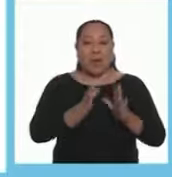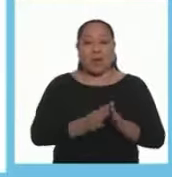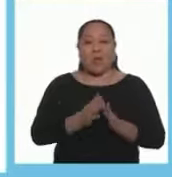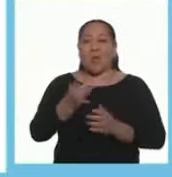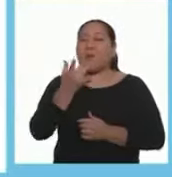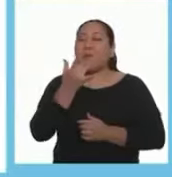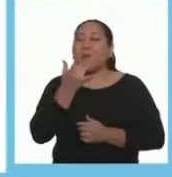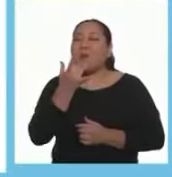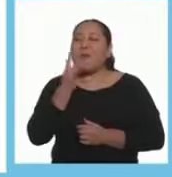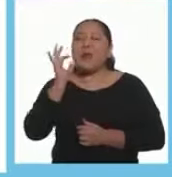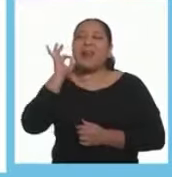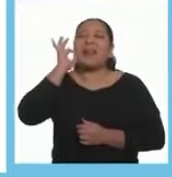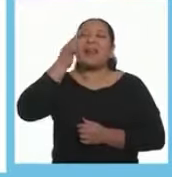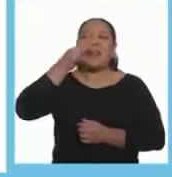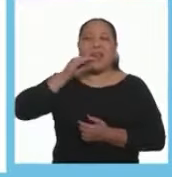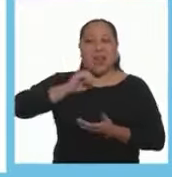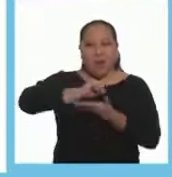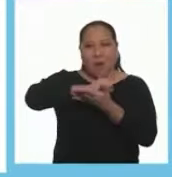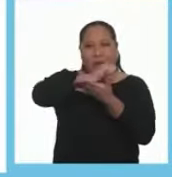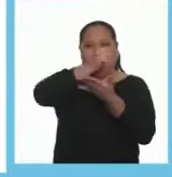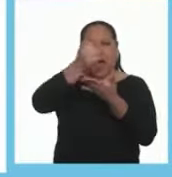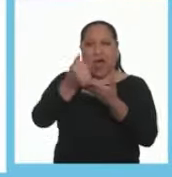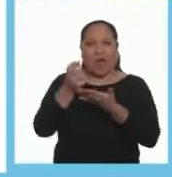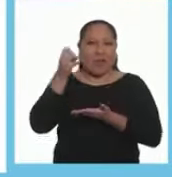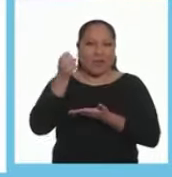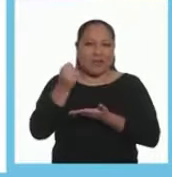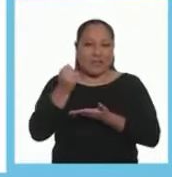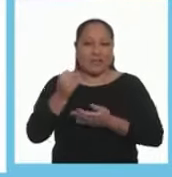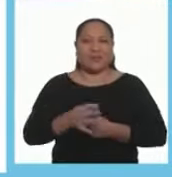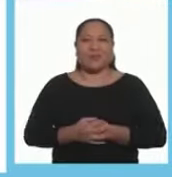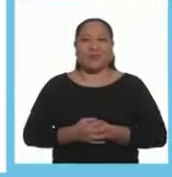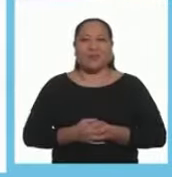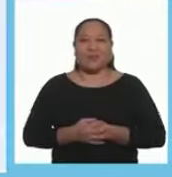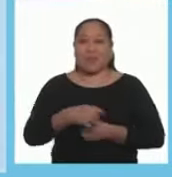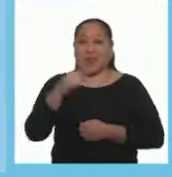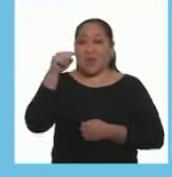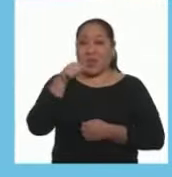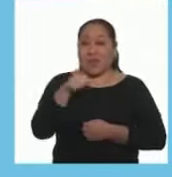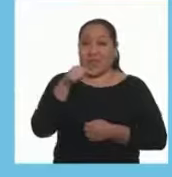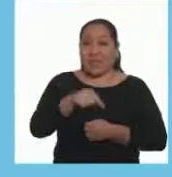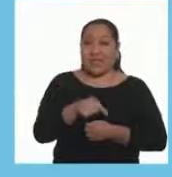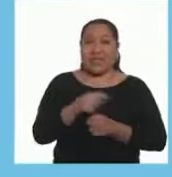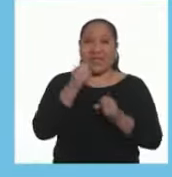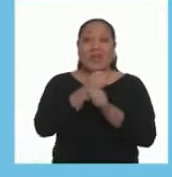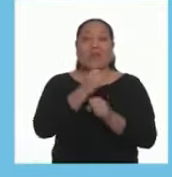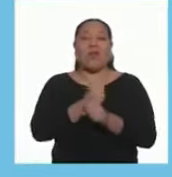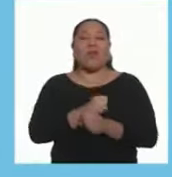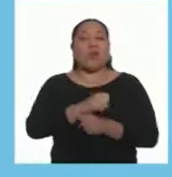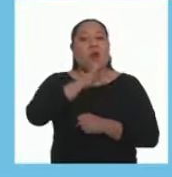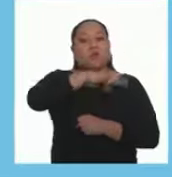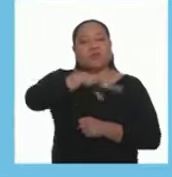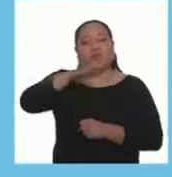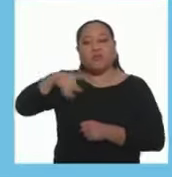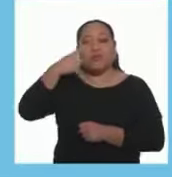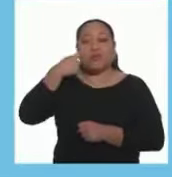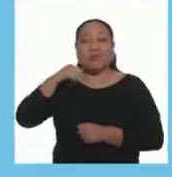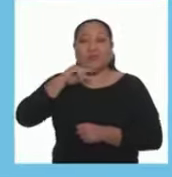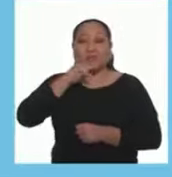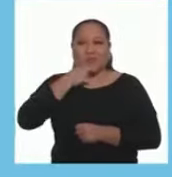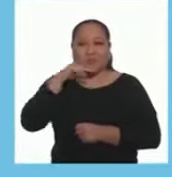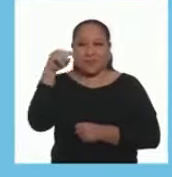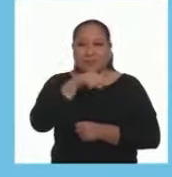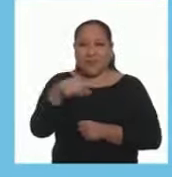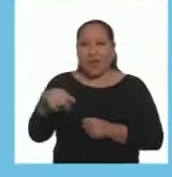Preparo y pruebo un rico arroz con leche Con esta actividad, las